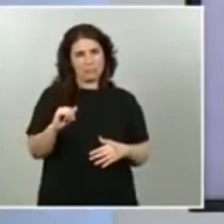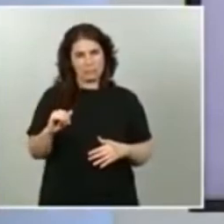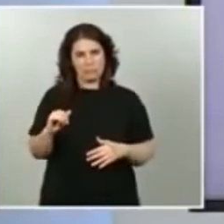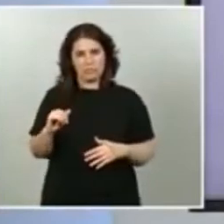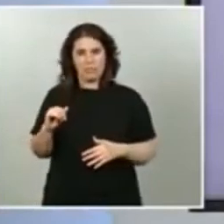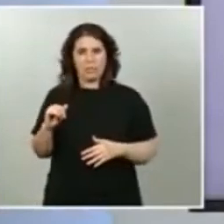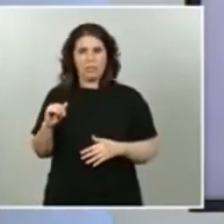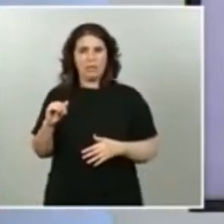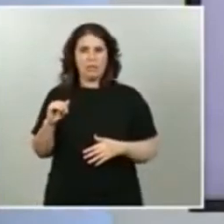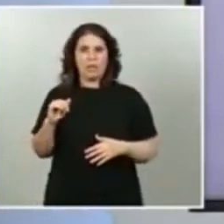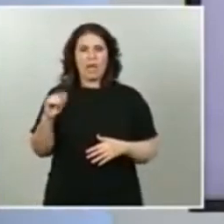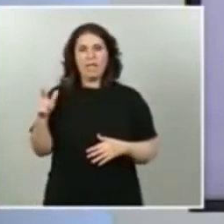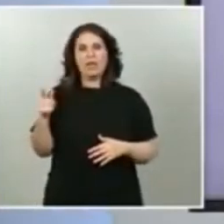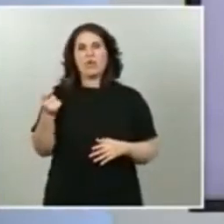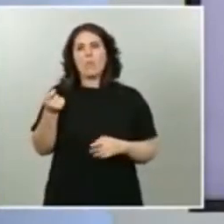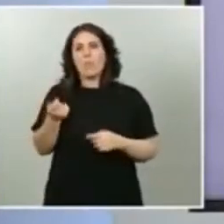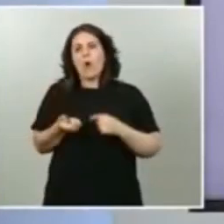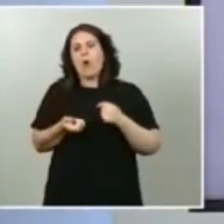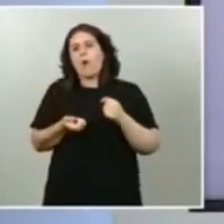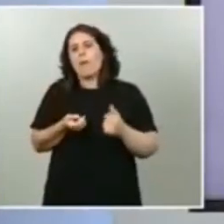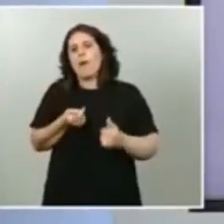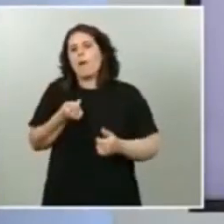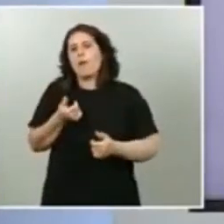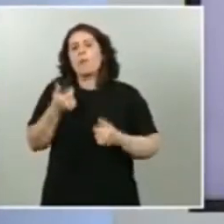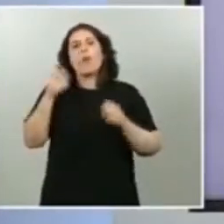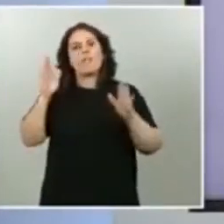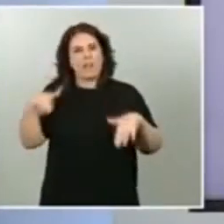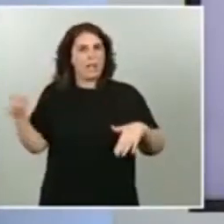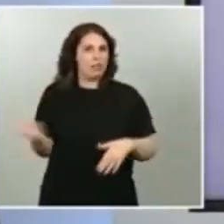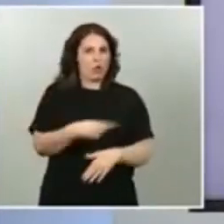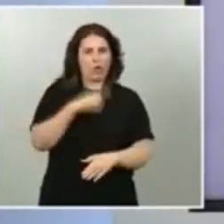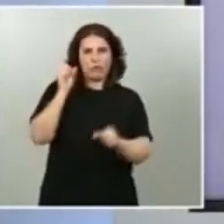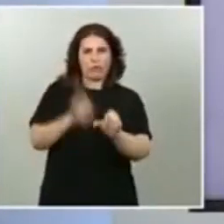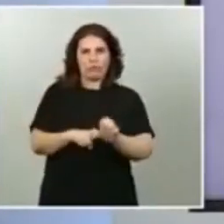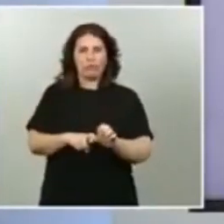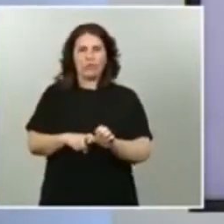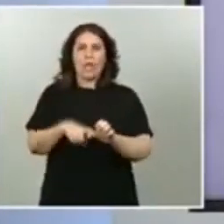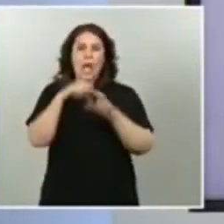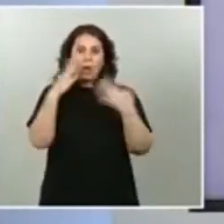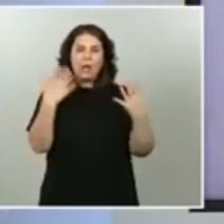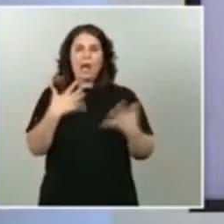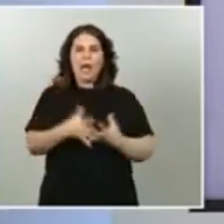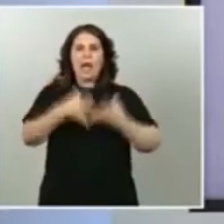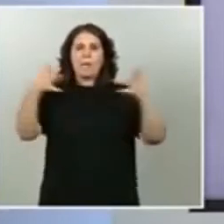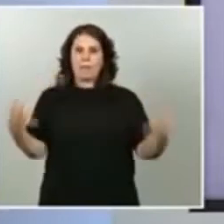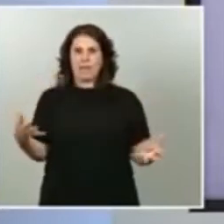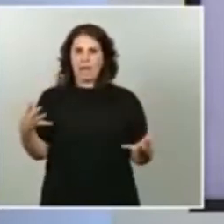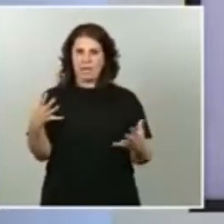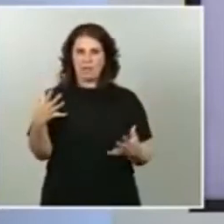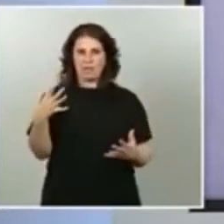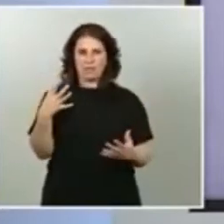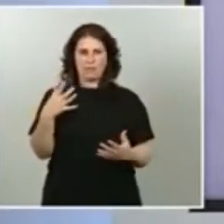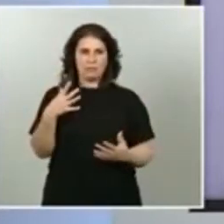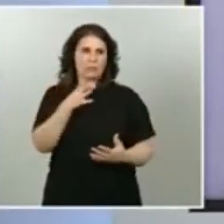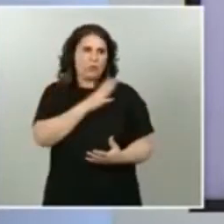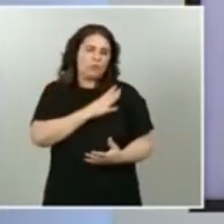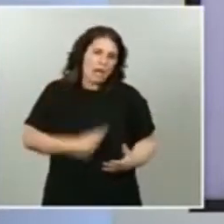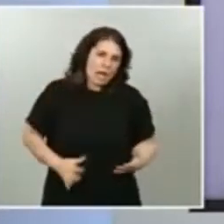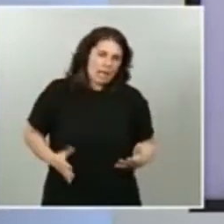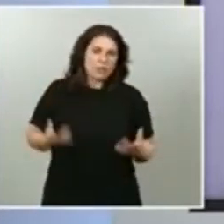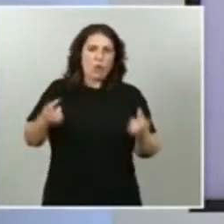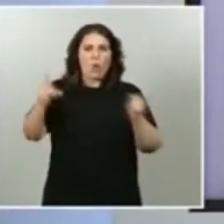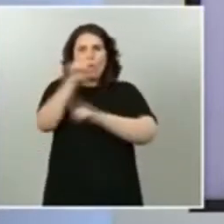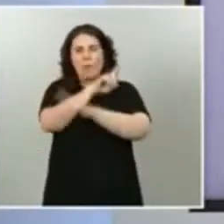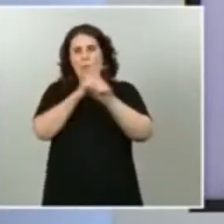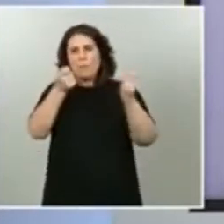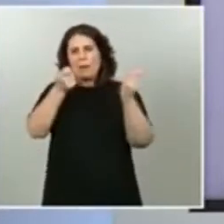ritmo pero acabaron sumándose y lo que hacemos ahora es incluso es ampliarlo por si acaso hubo algún problema de este tipo pero no creo que